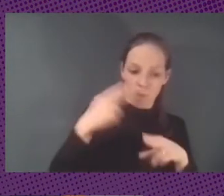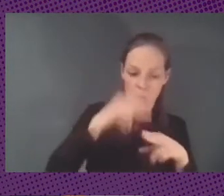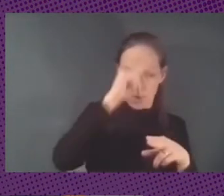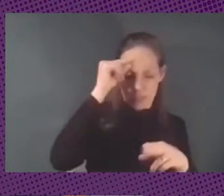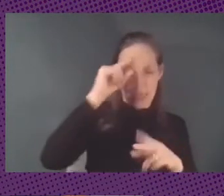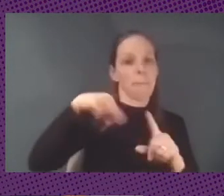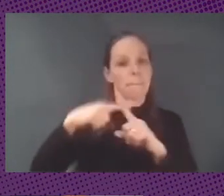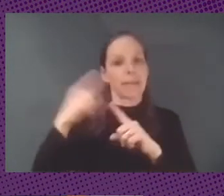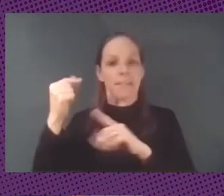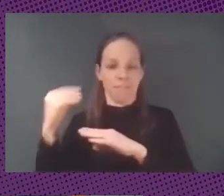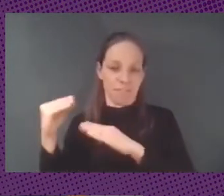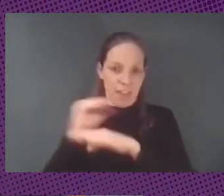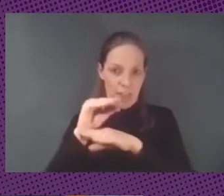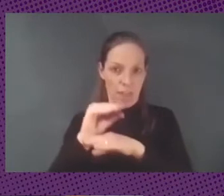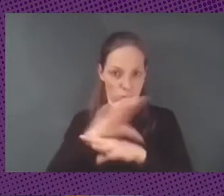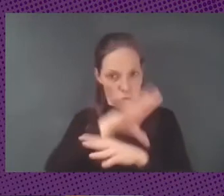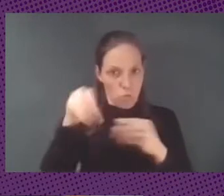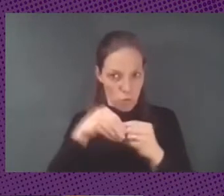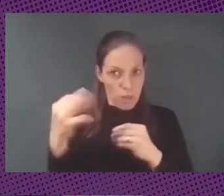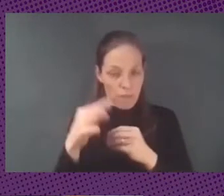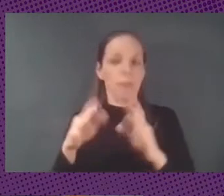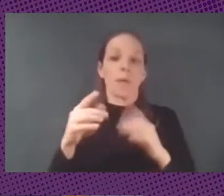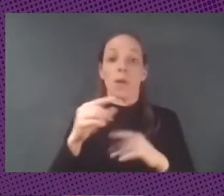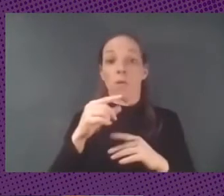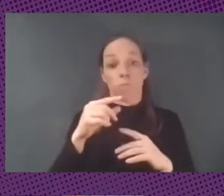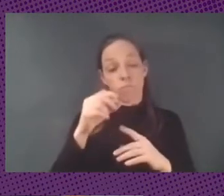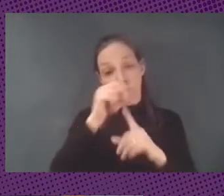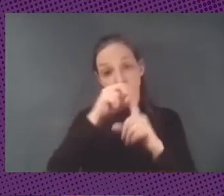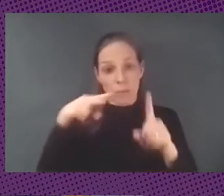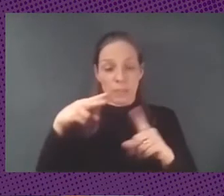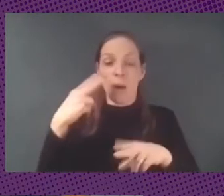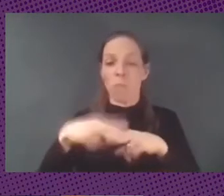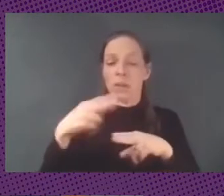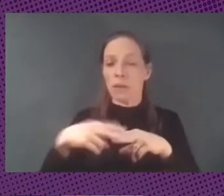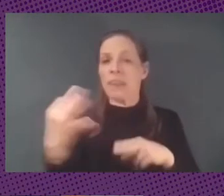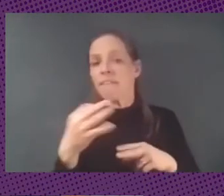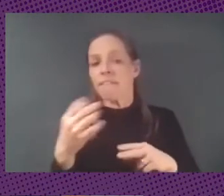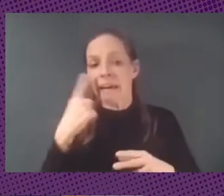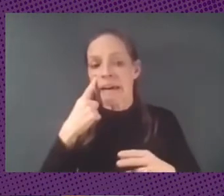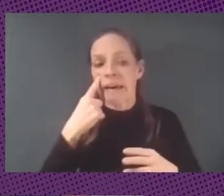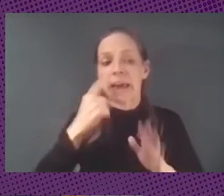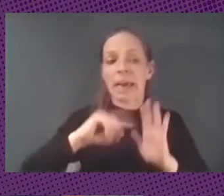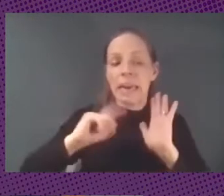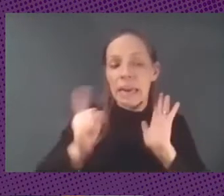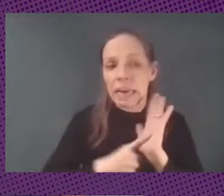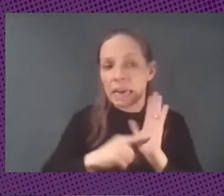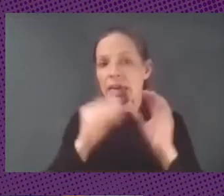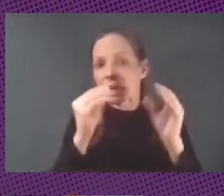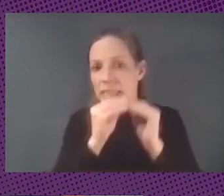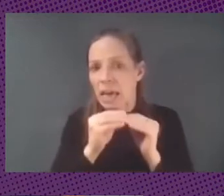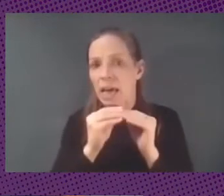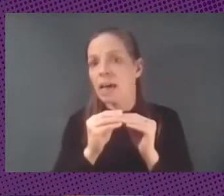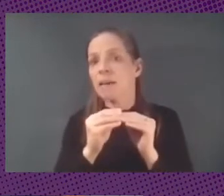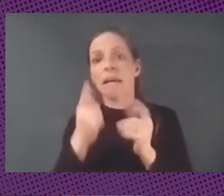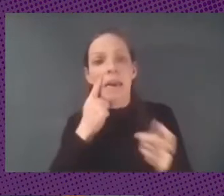visión política que tiene que legislar regular o al menos decidir de manera radical bloquear algunas